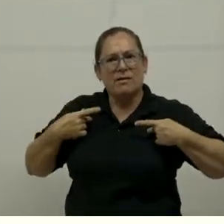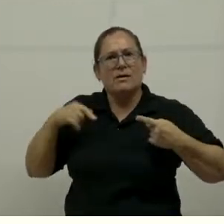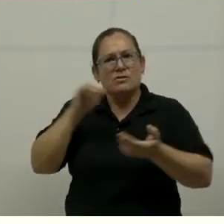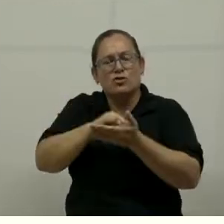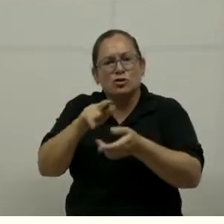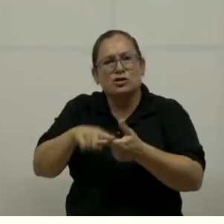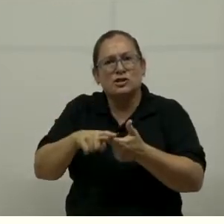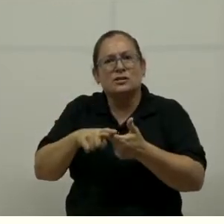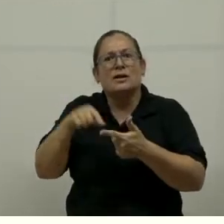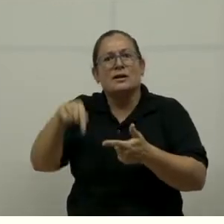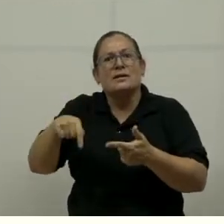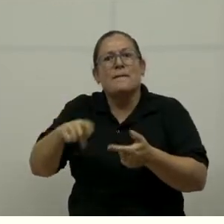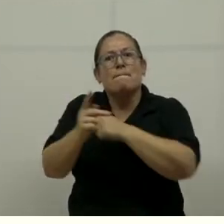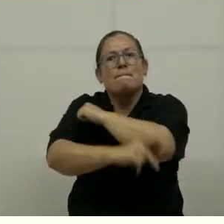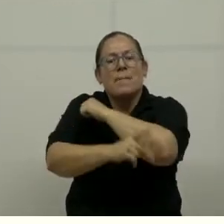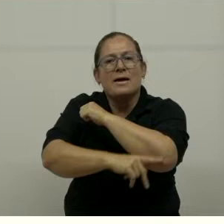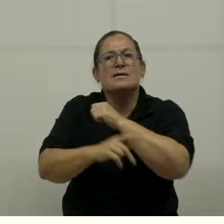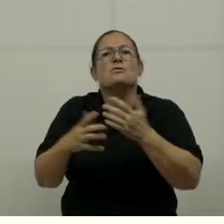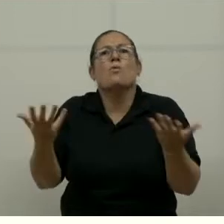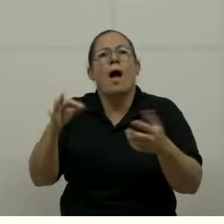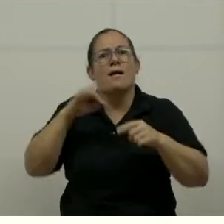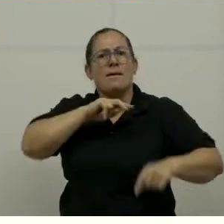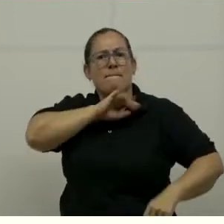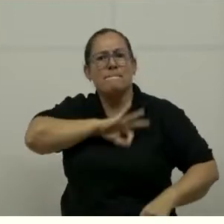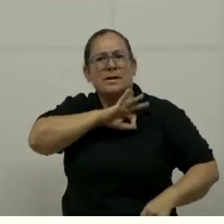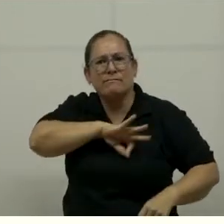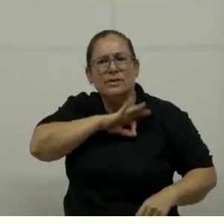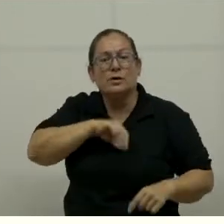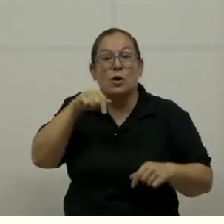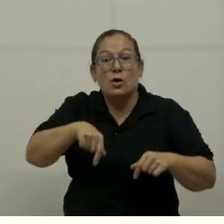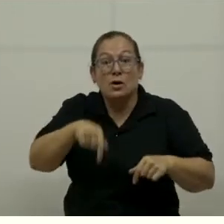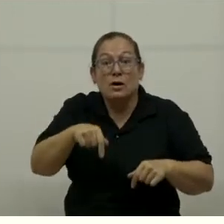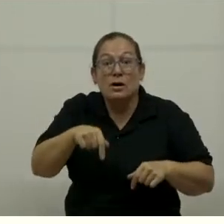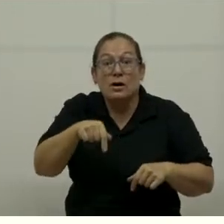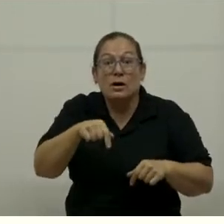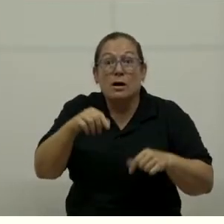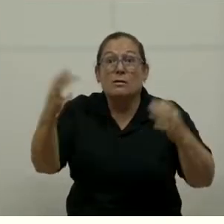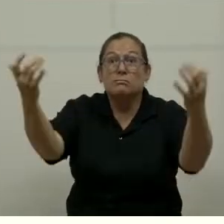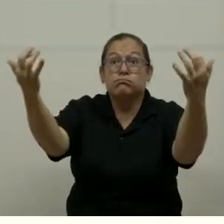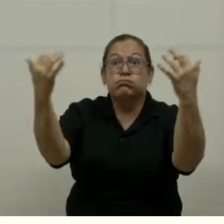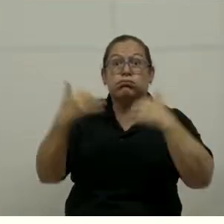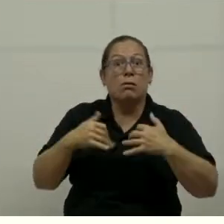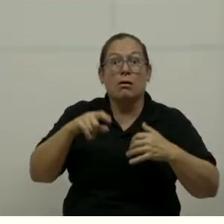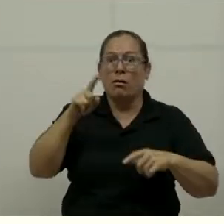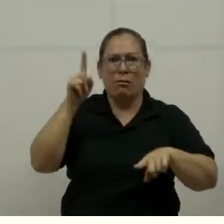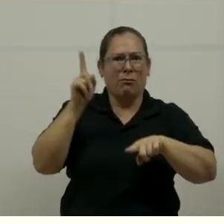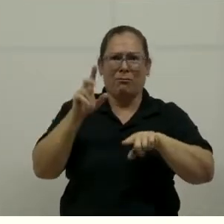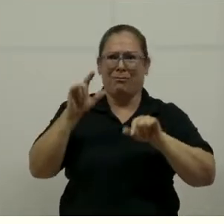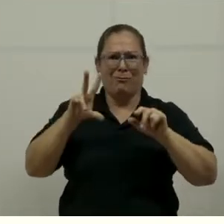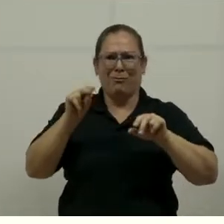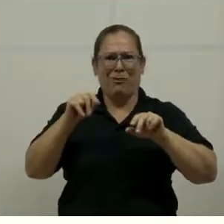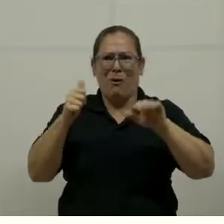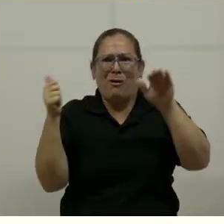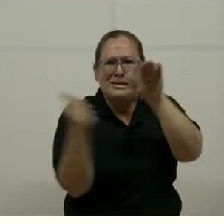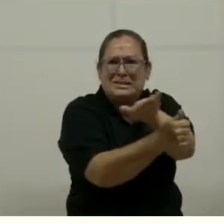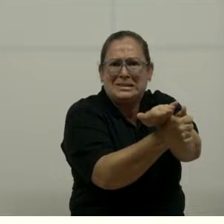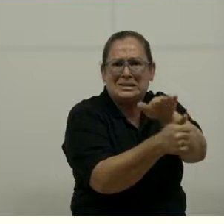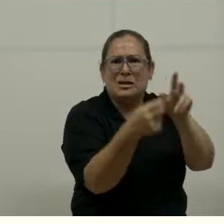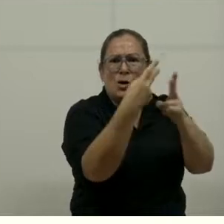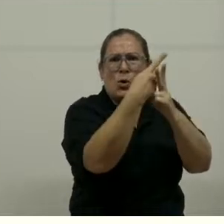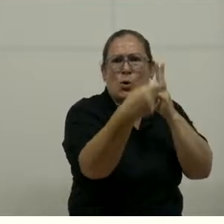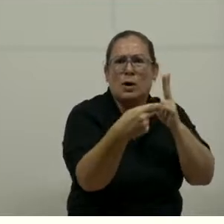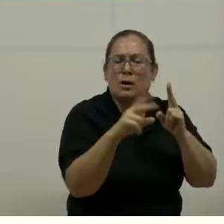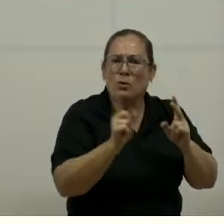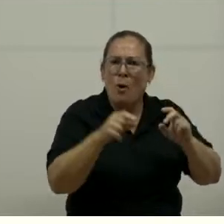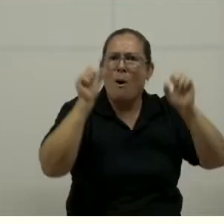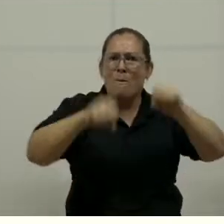es de poder realizar actividades al aire libre. En Costa Rica las personas que vienen no tienen que estar encerradas. Pueden venir y pueden disfrutar de las